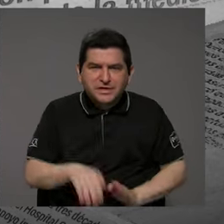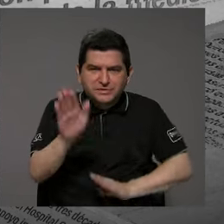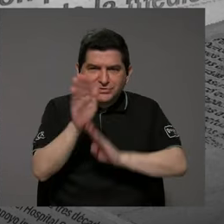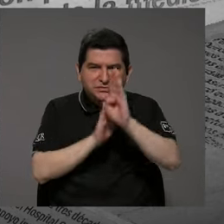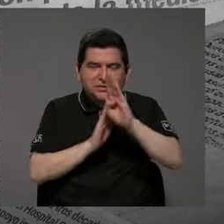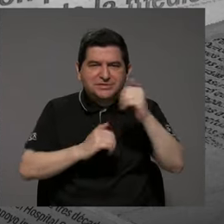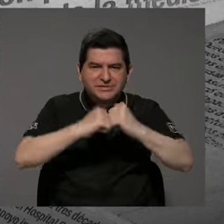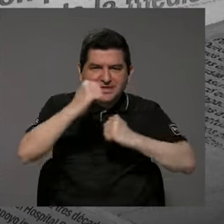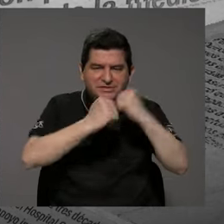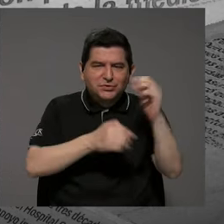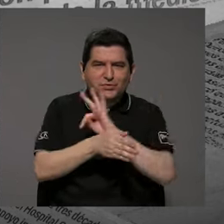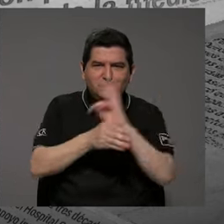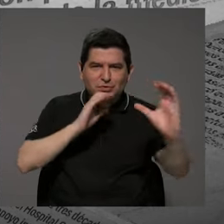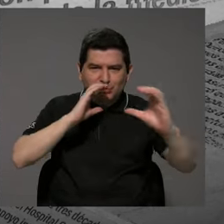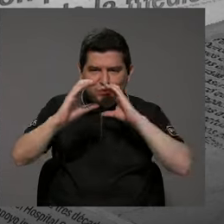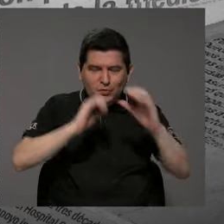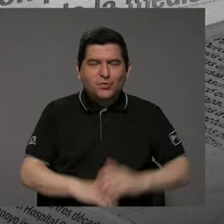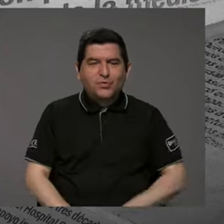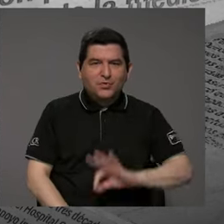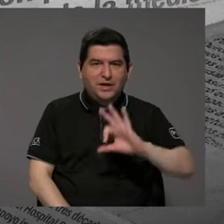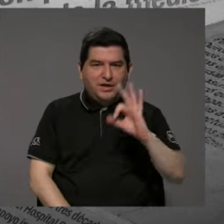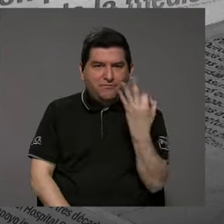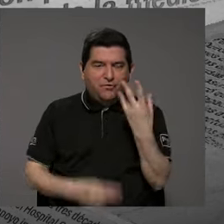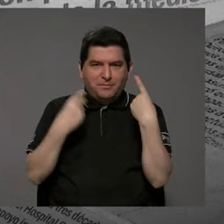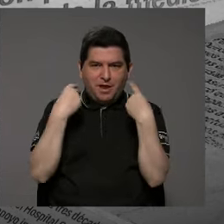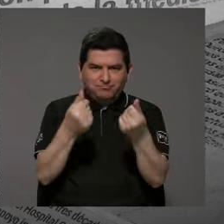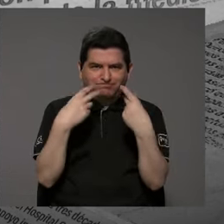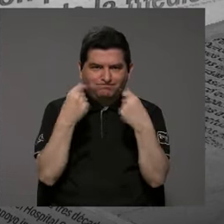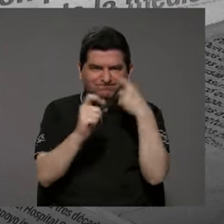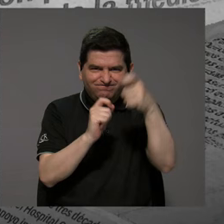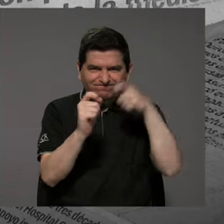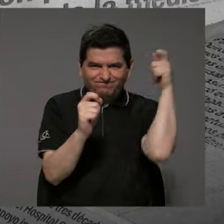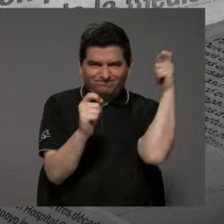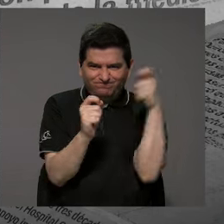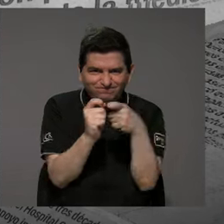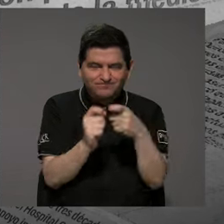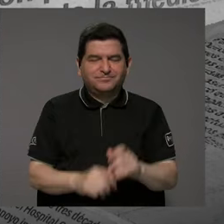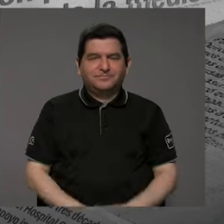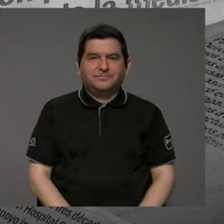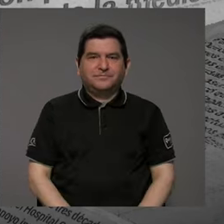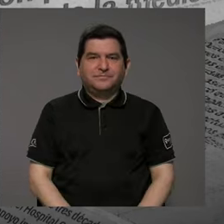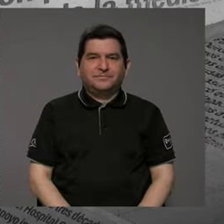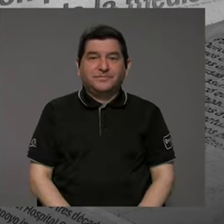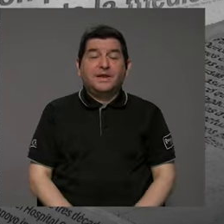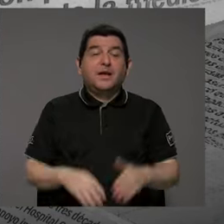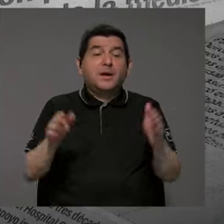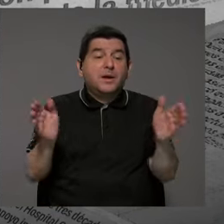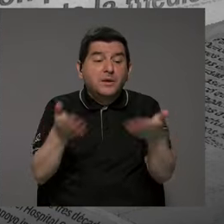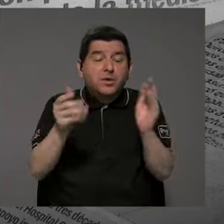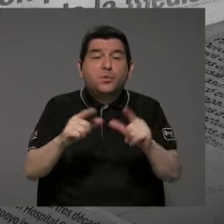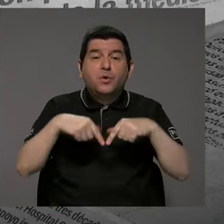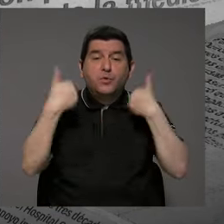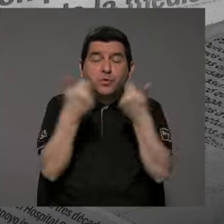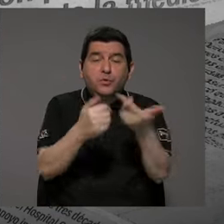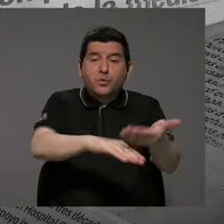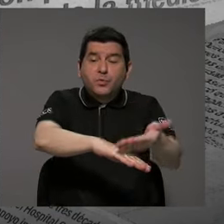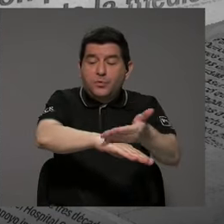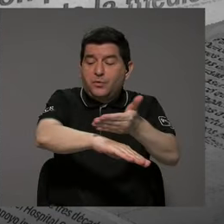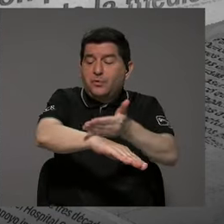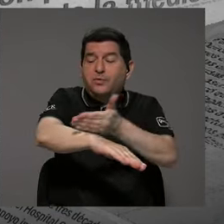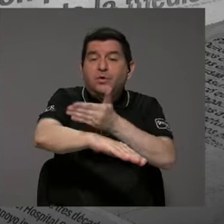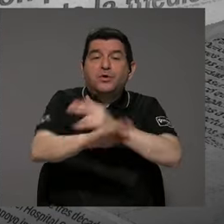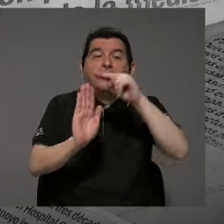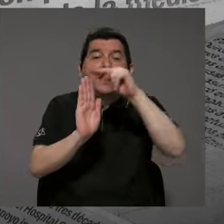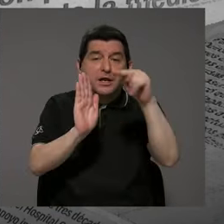de infraestructura de telecomunicaciones de forma ágil, precisa, ¿verdad?, y lo que viene es a promover un conjunto de mejoras a nivel